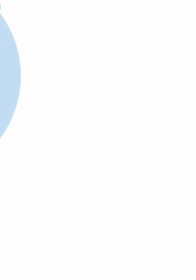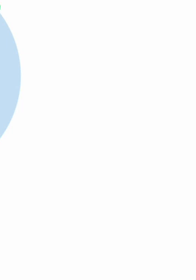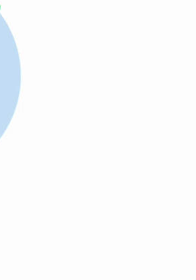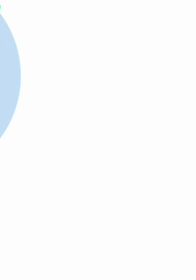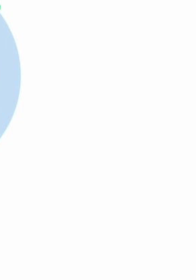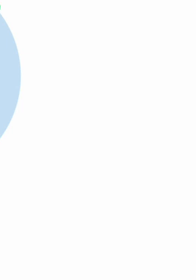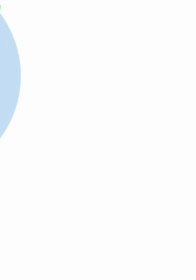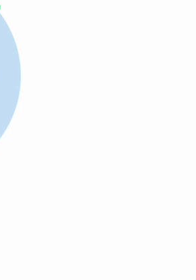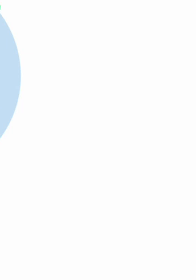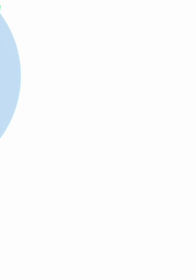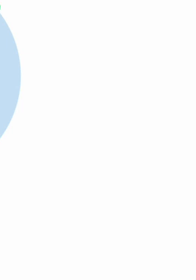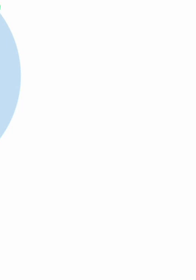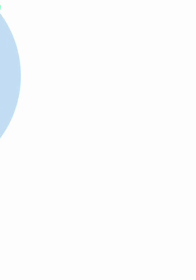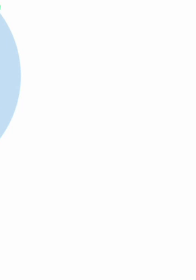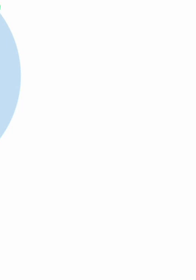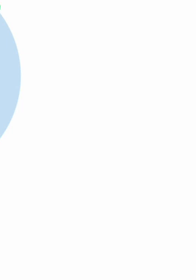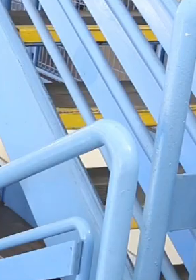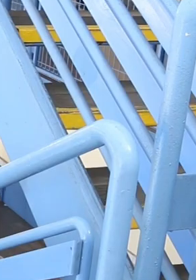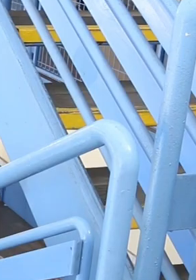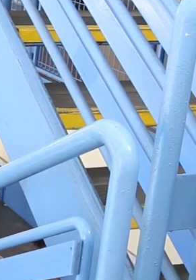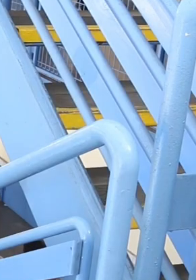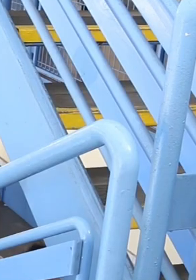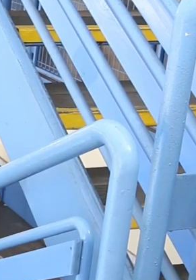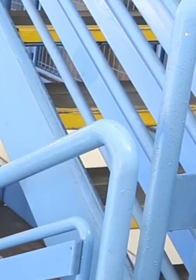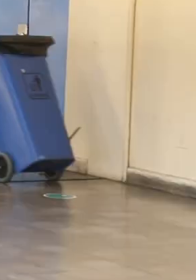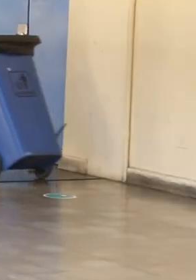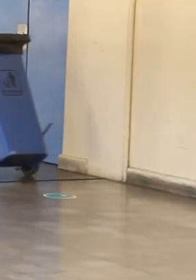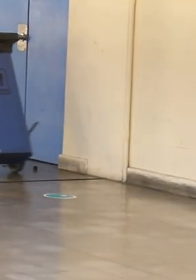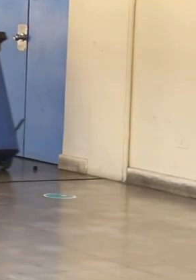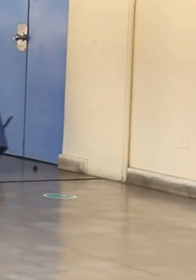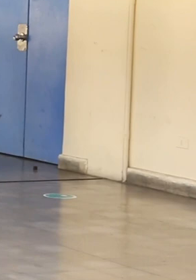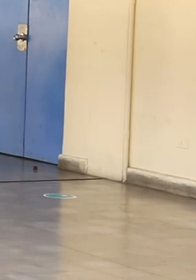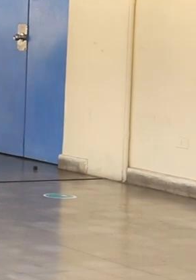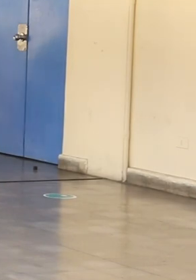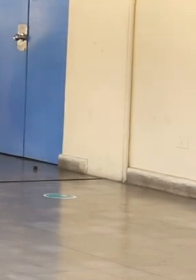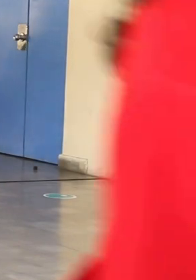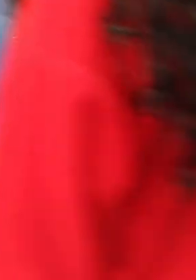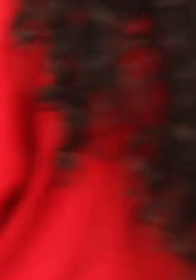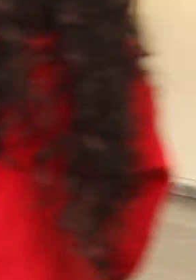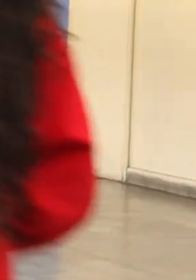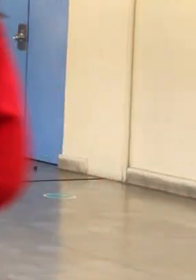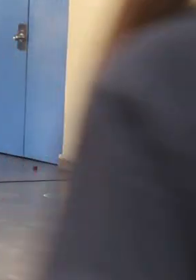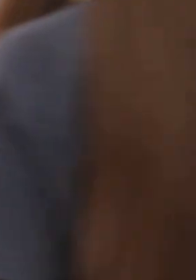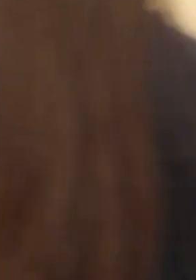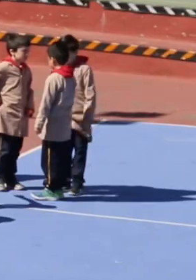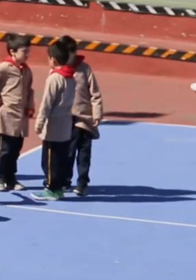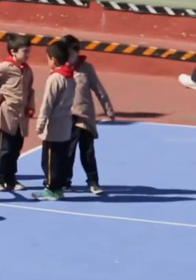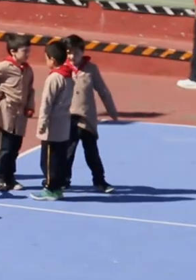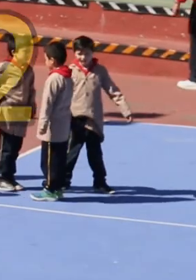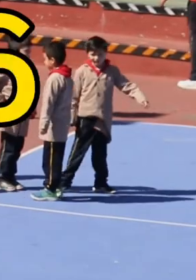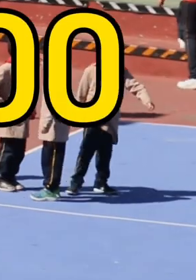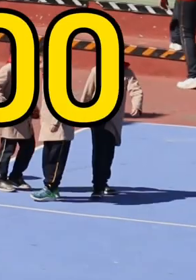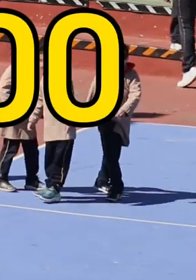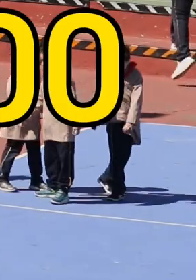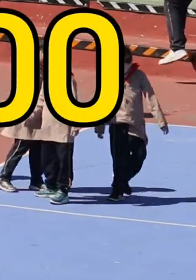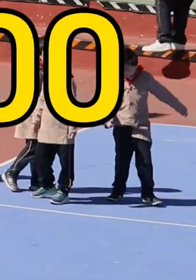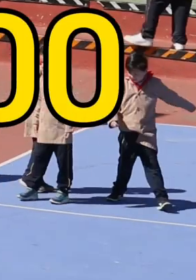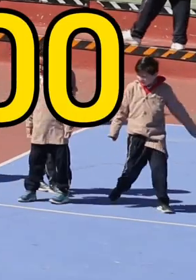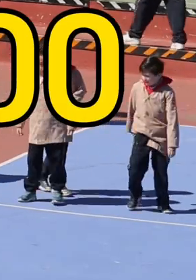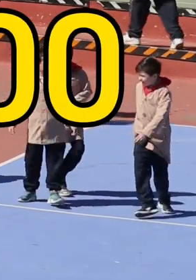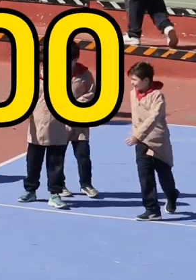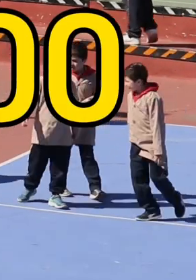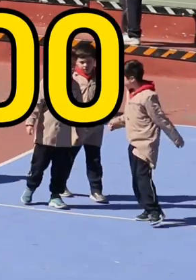son niñas con discapacidad. Asimismo, en el sistema escolar hay cerca de 3.600.000